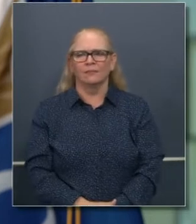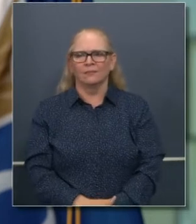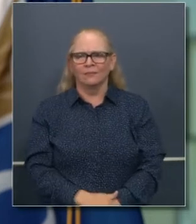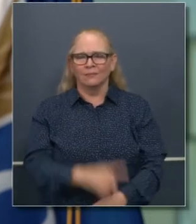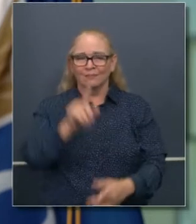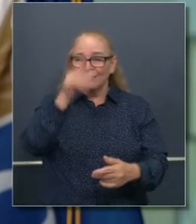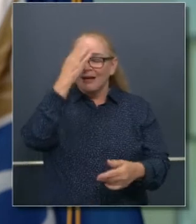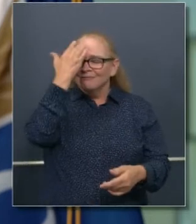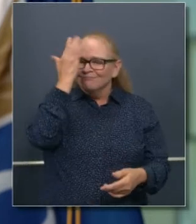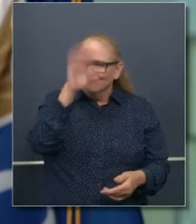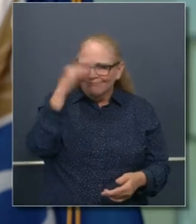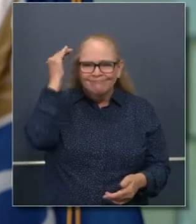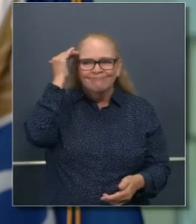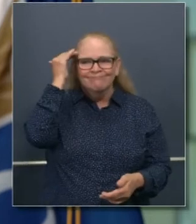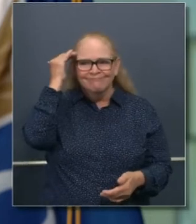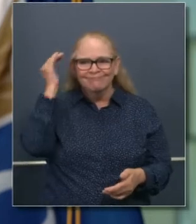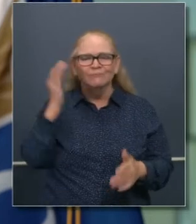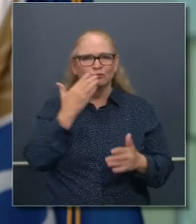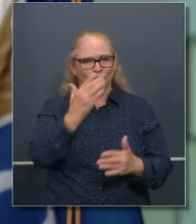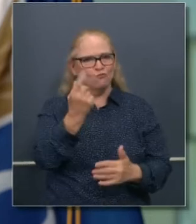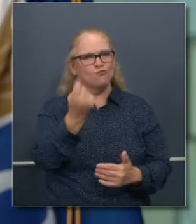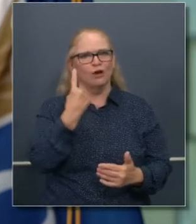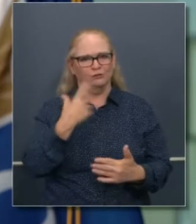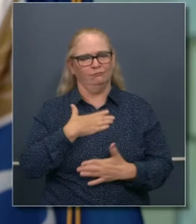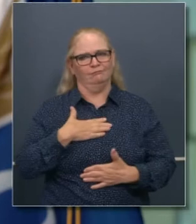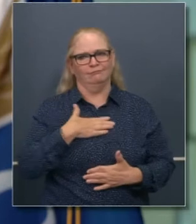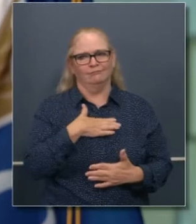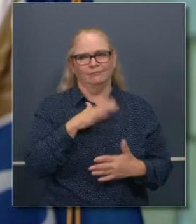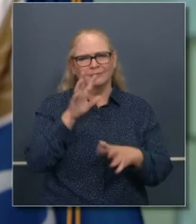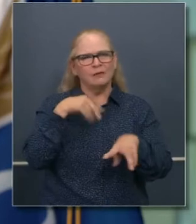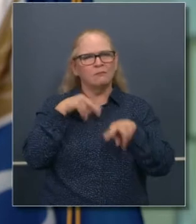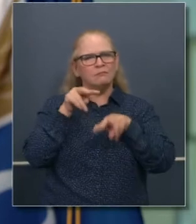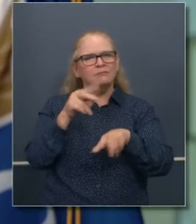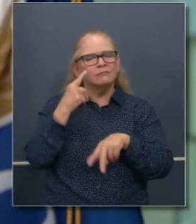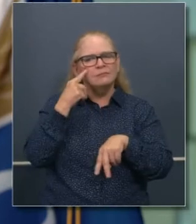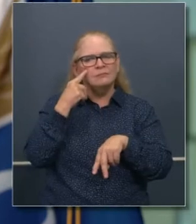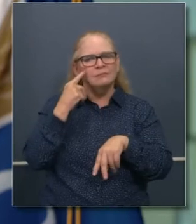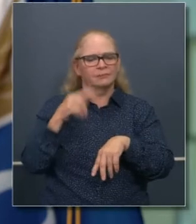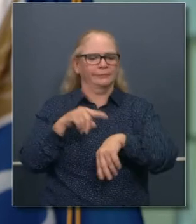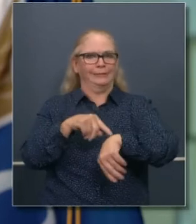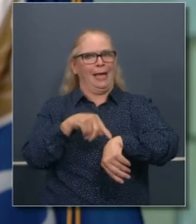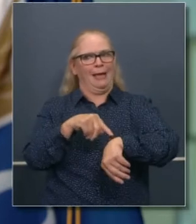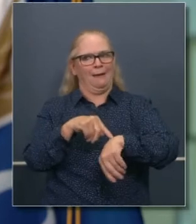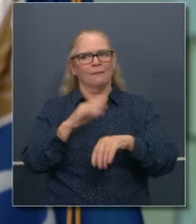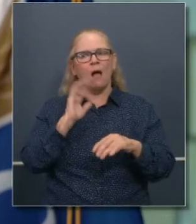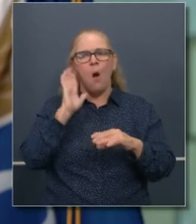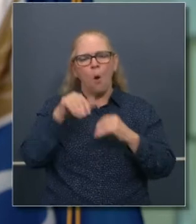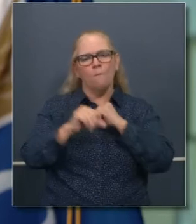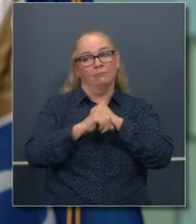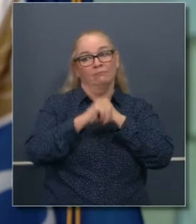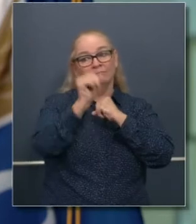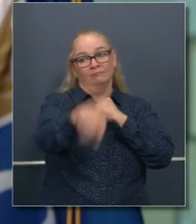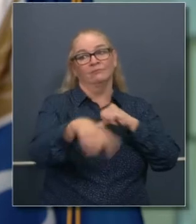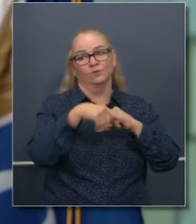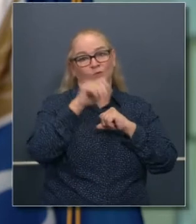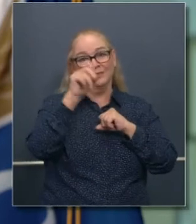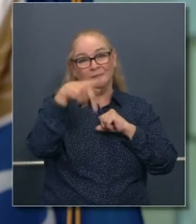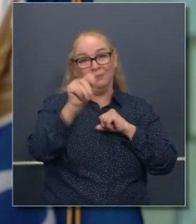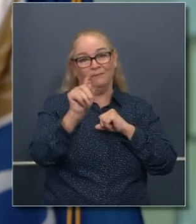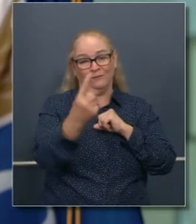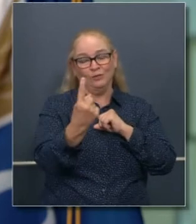entiendo claramente, y es una muy buena pregunta, pero entiendo claramente que hay una línea de tiempo, hay una fecha límite.